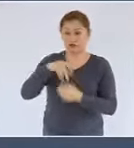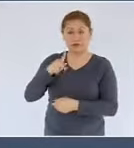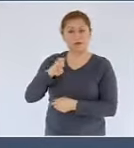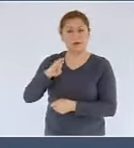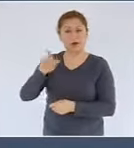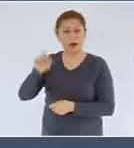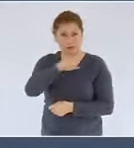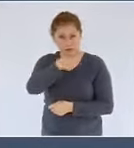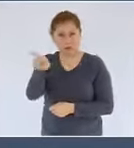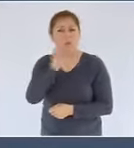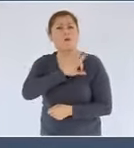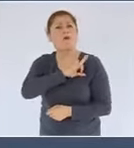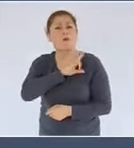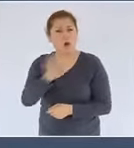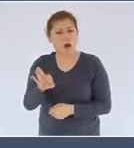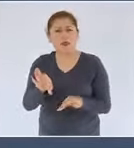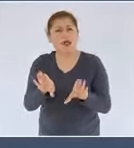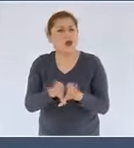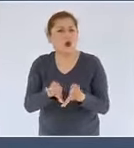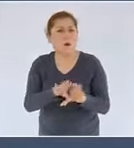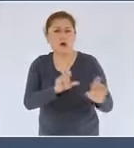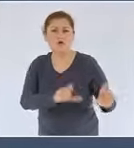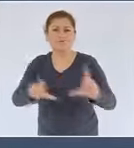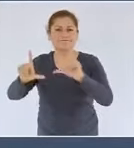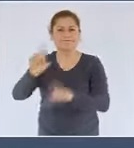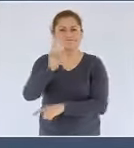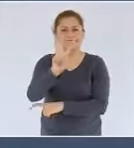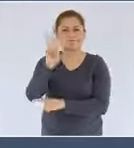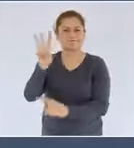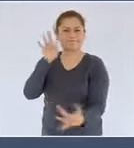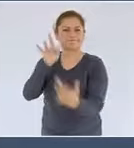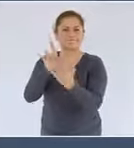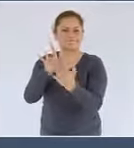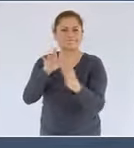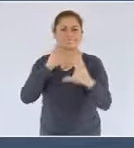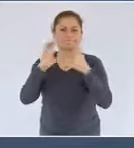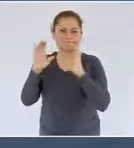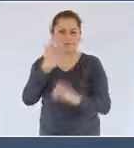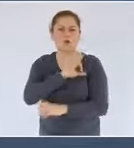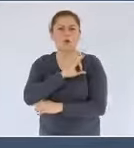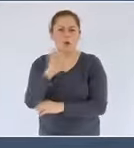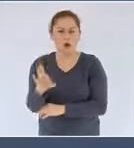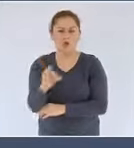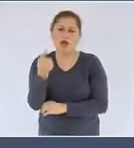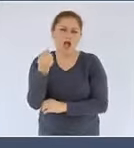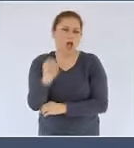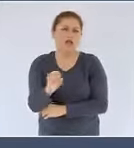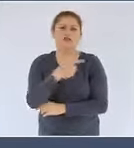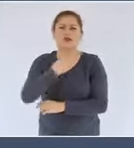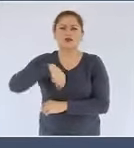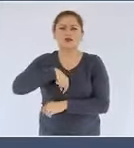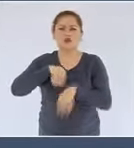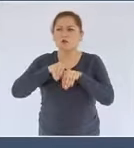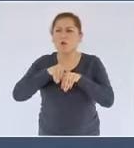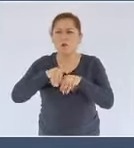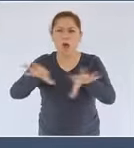por esta nueva plataforma de comunicación la cual estaremos difundiendo ampliamente.